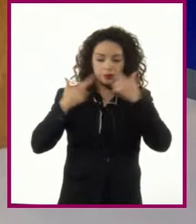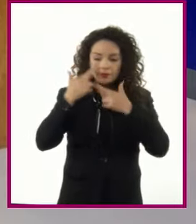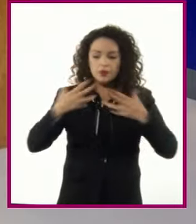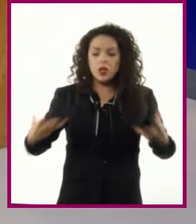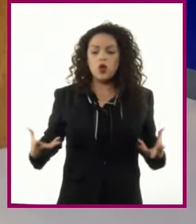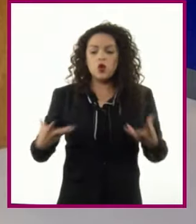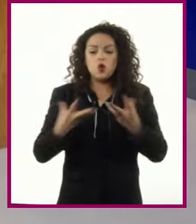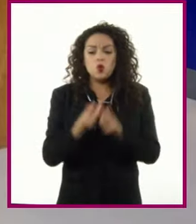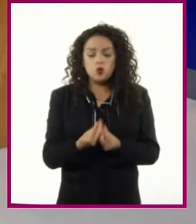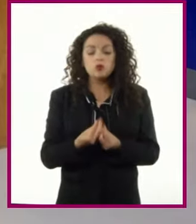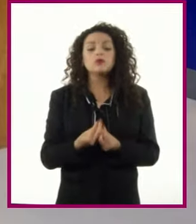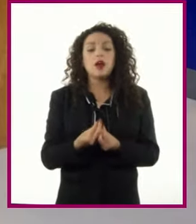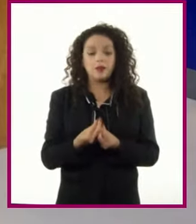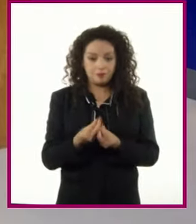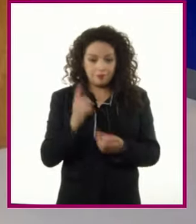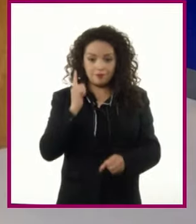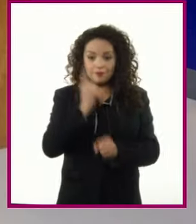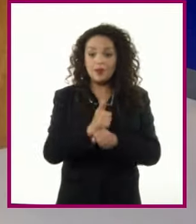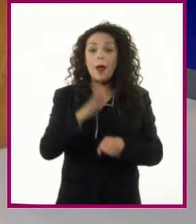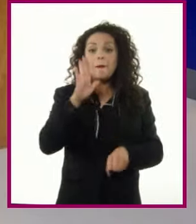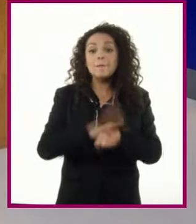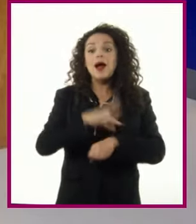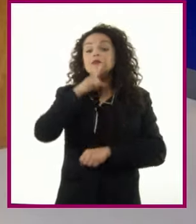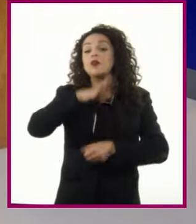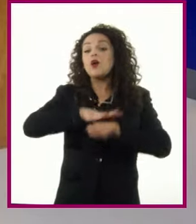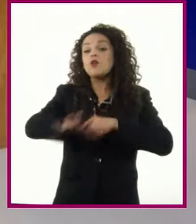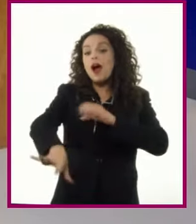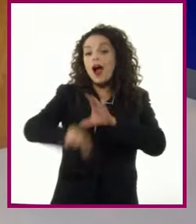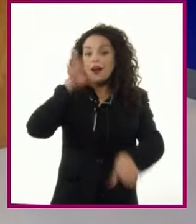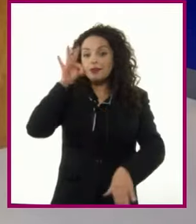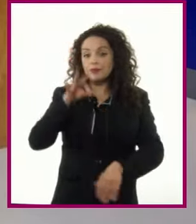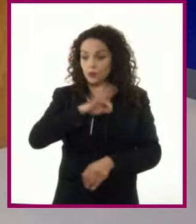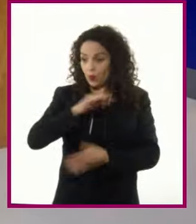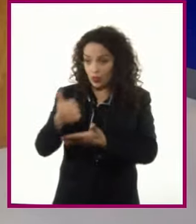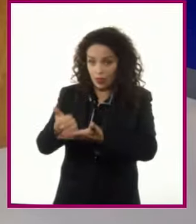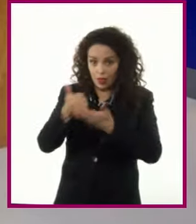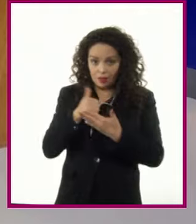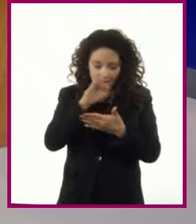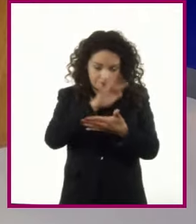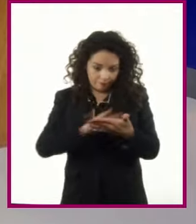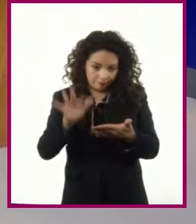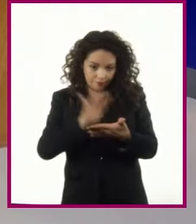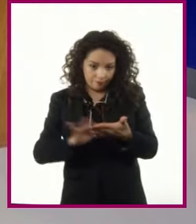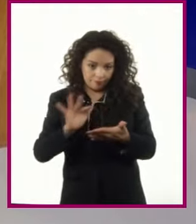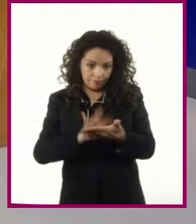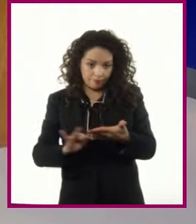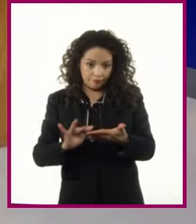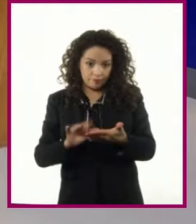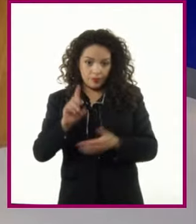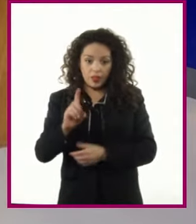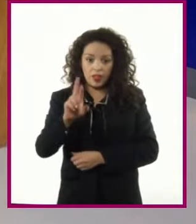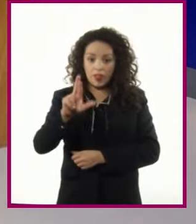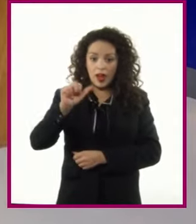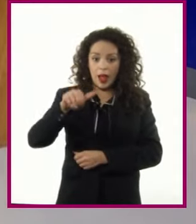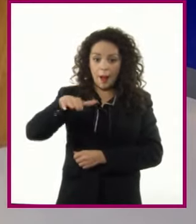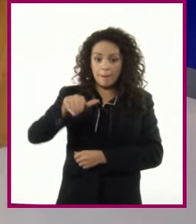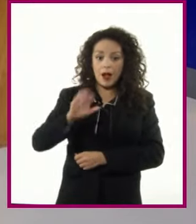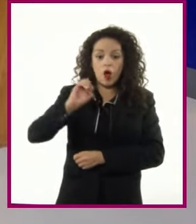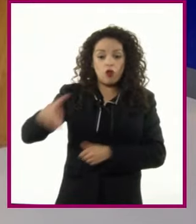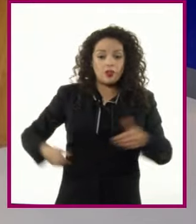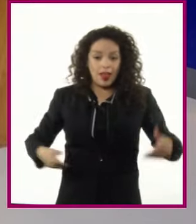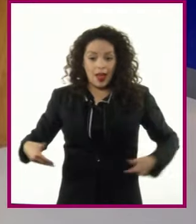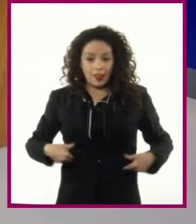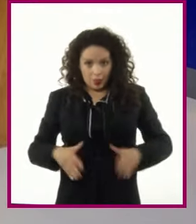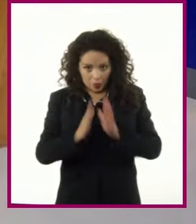vamos encontrando la mejor opción? ¿Puedes ayudarme con la lectura del guión dramático o teatral?